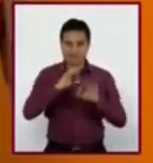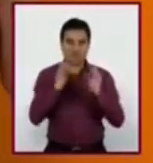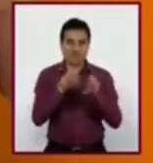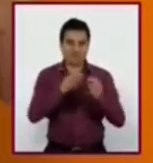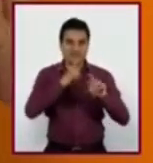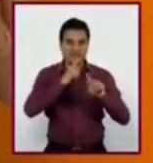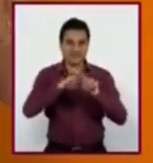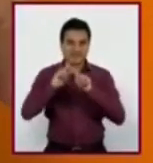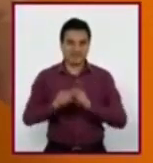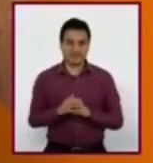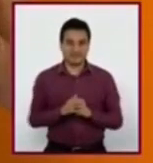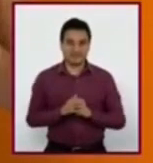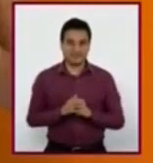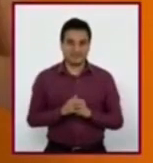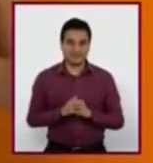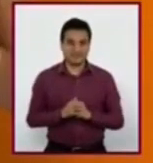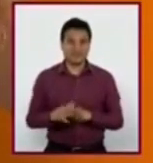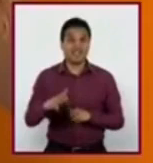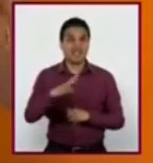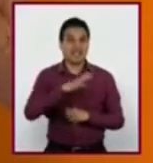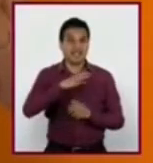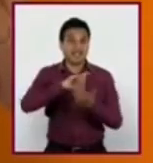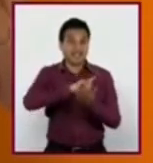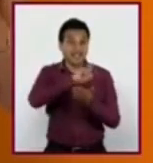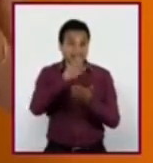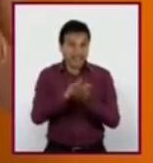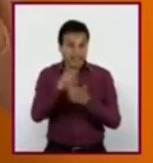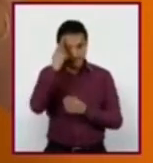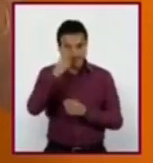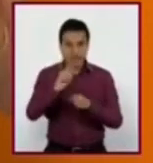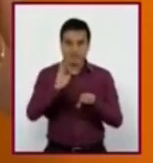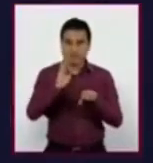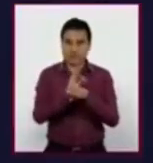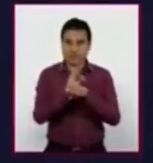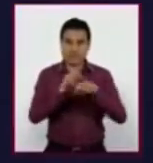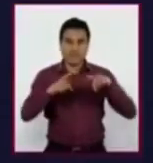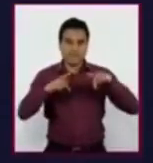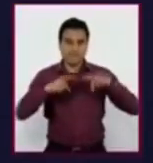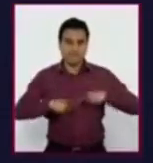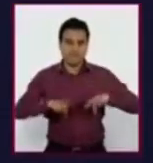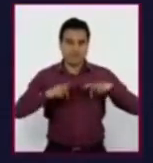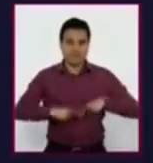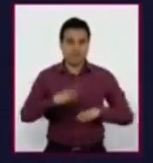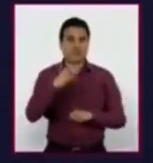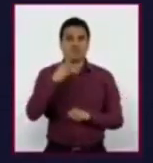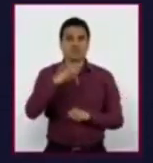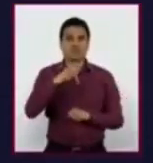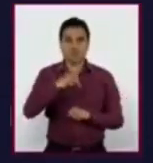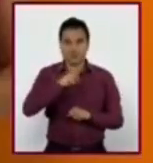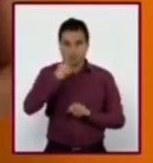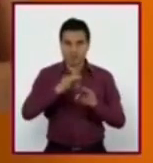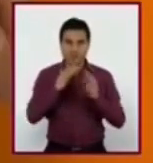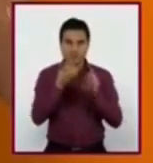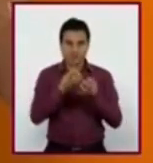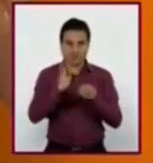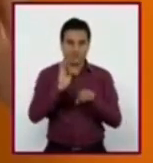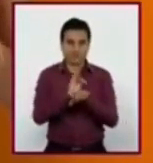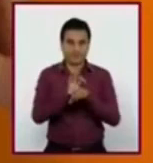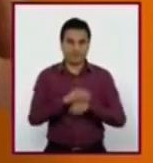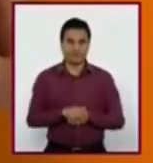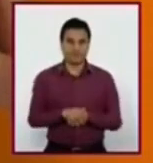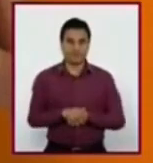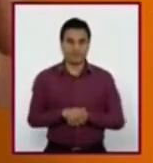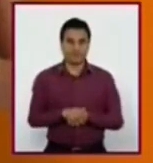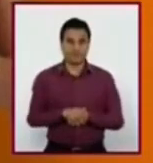Tan es así que existe una ley que protege a las personas y a su forma de hablar y de expresarse. Las